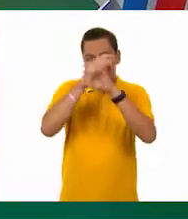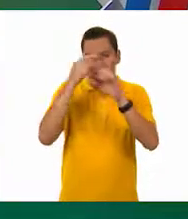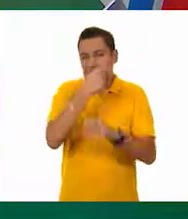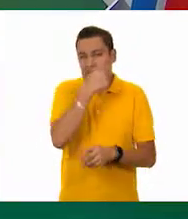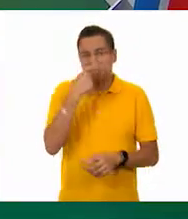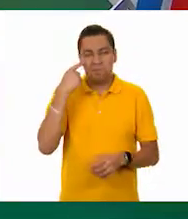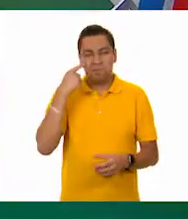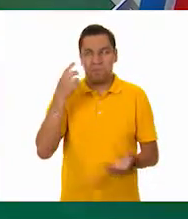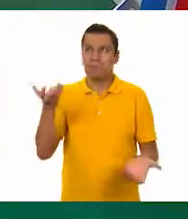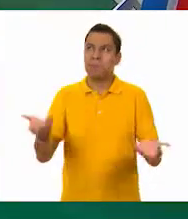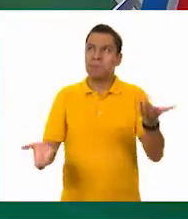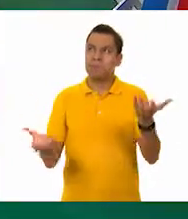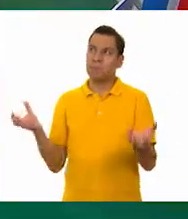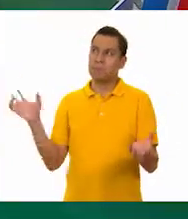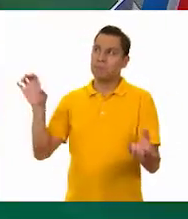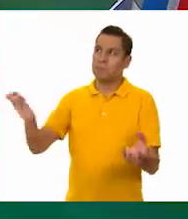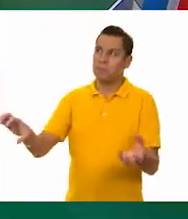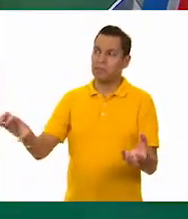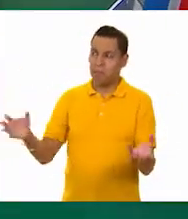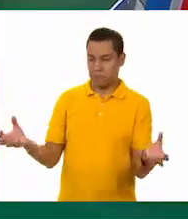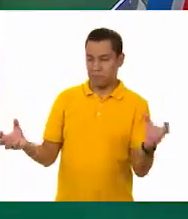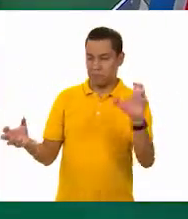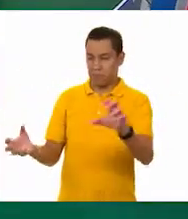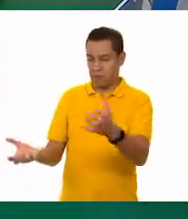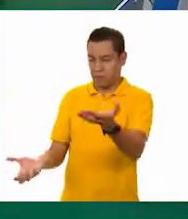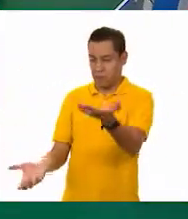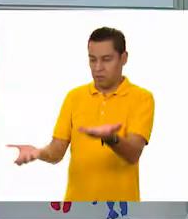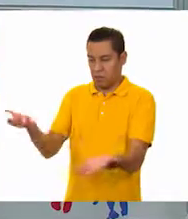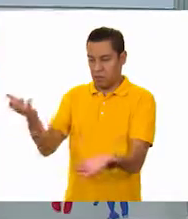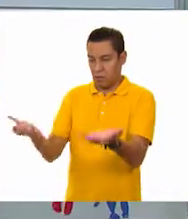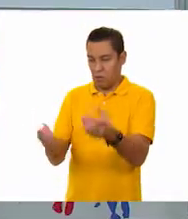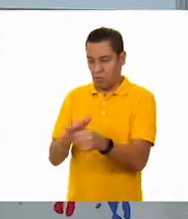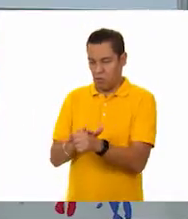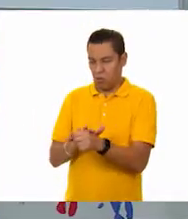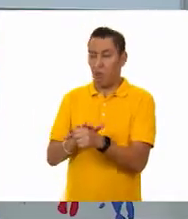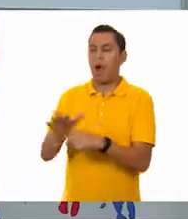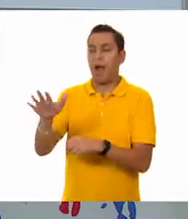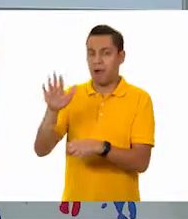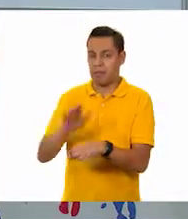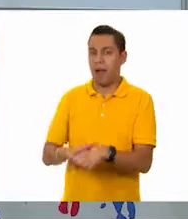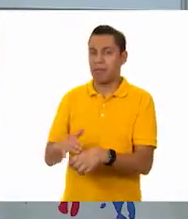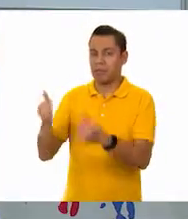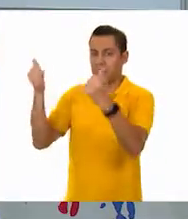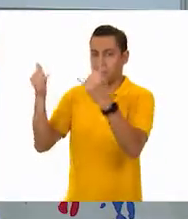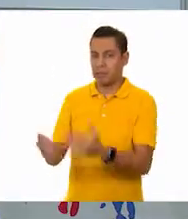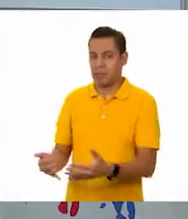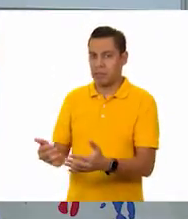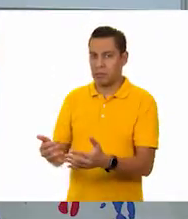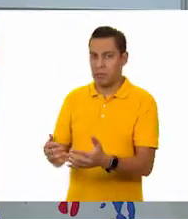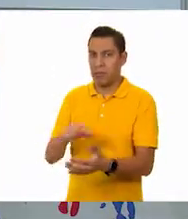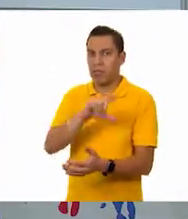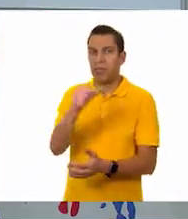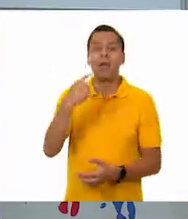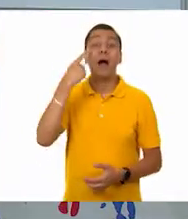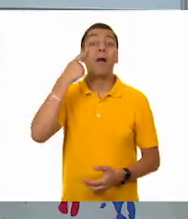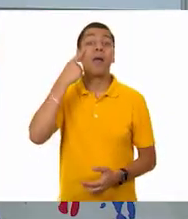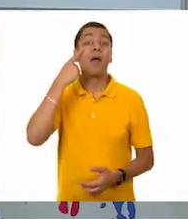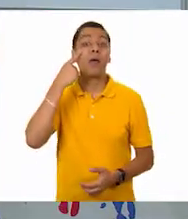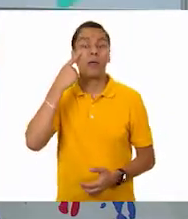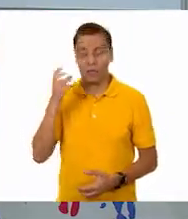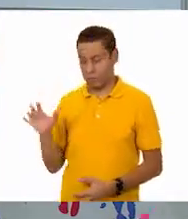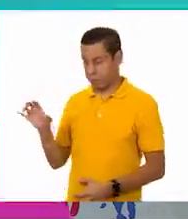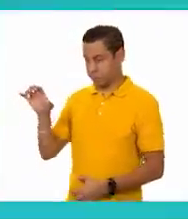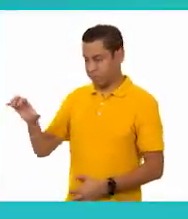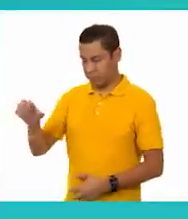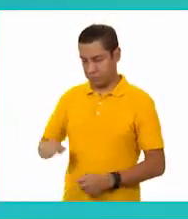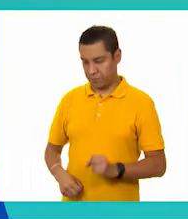cuál creen que sea más pesado. Nosotros lo vamos a anotar y después lo vamos a pasar a comprobar. Ah, muy